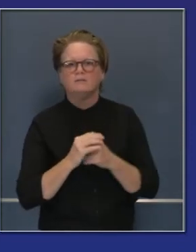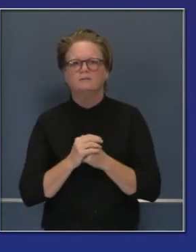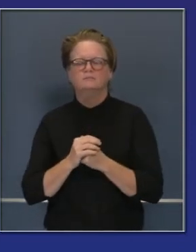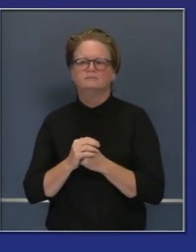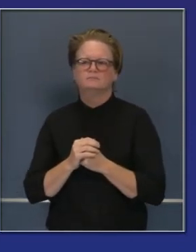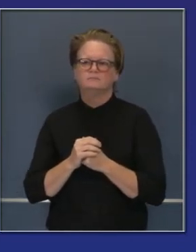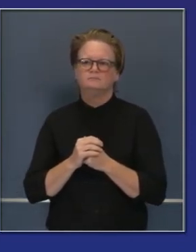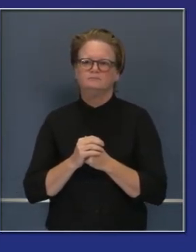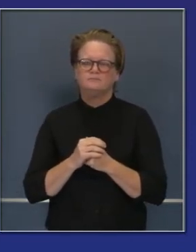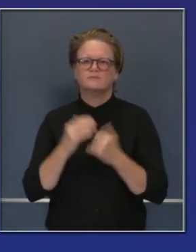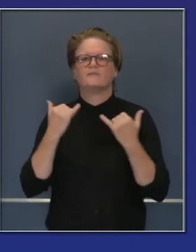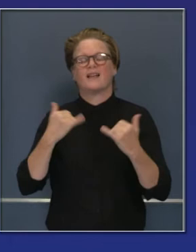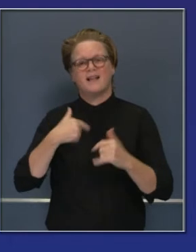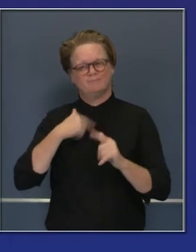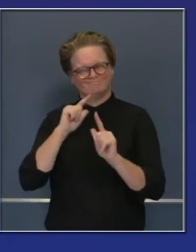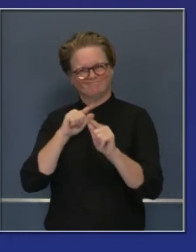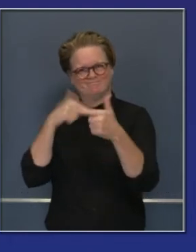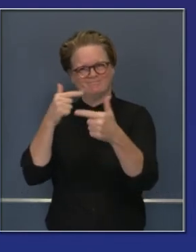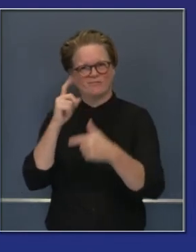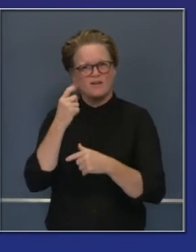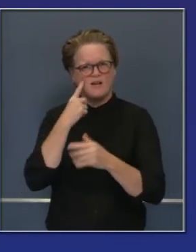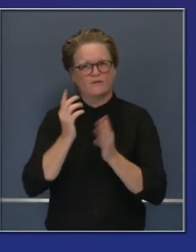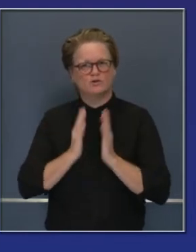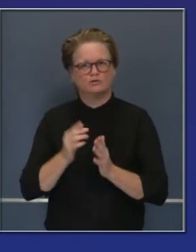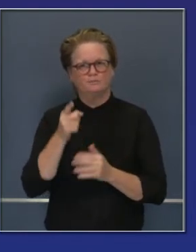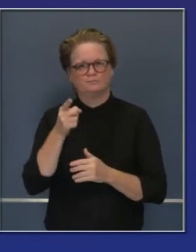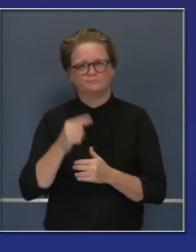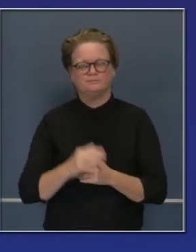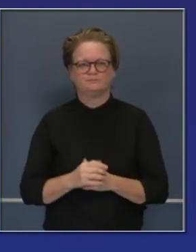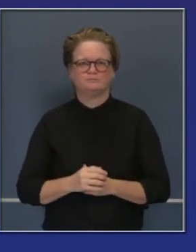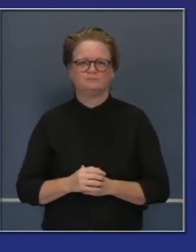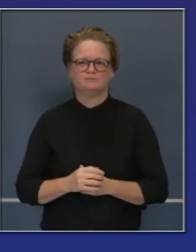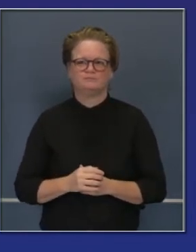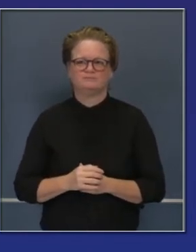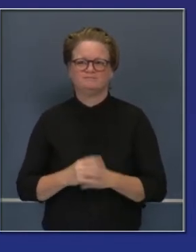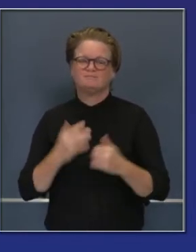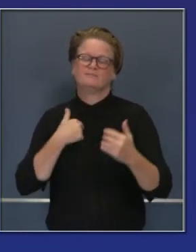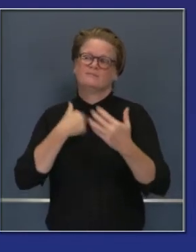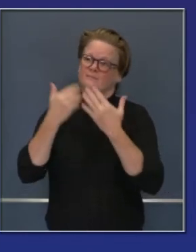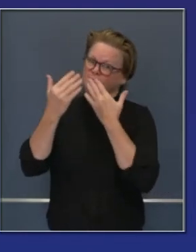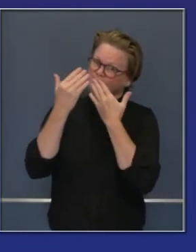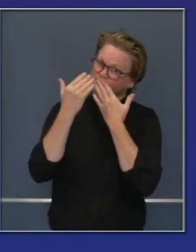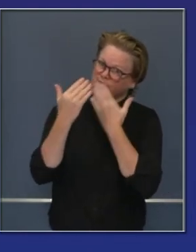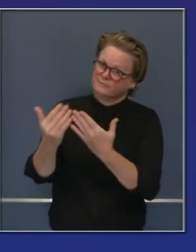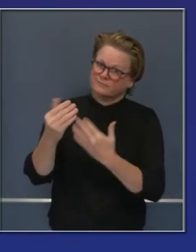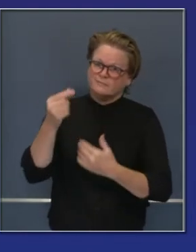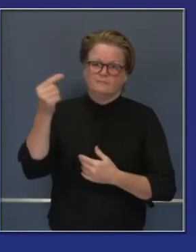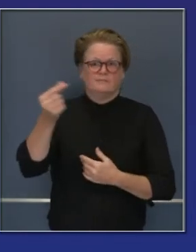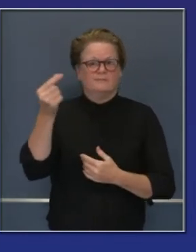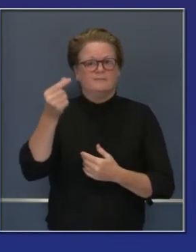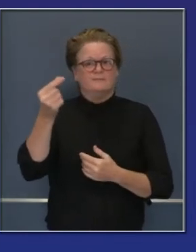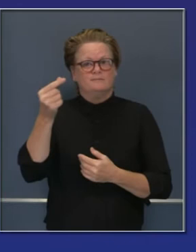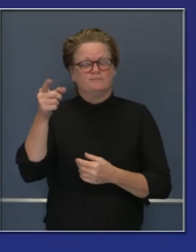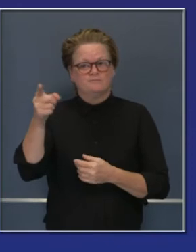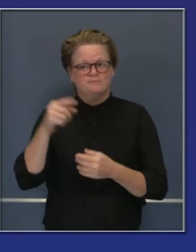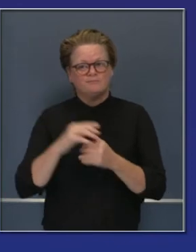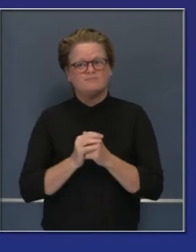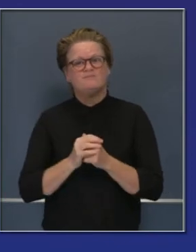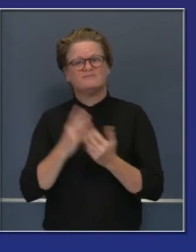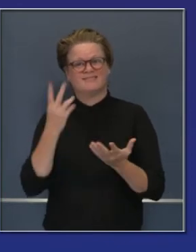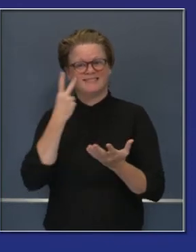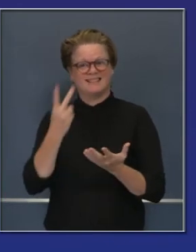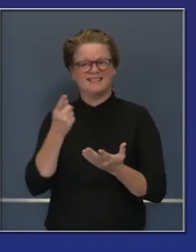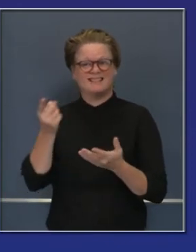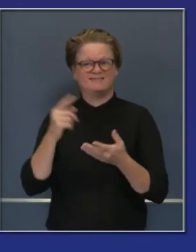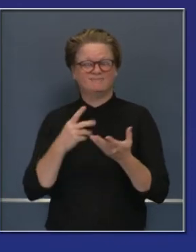Ahora le regreso al podio al gobernador para que hable de los datos de hoy. Muchas gracias, doctor. Como pueden ver